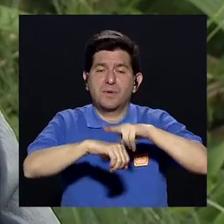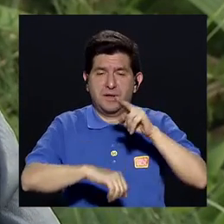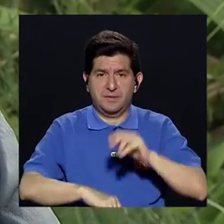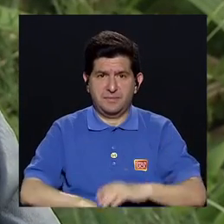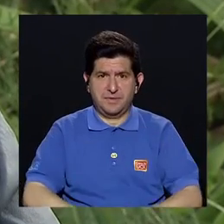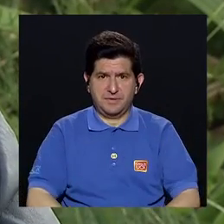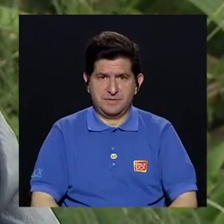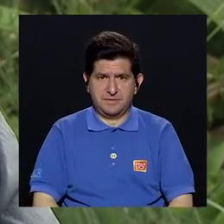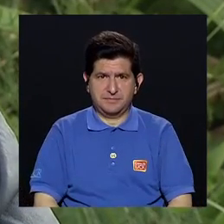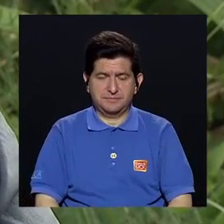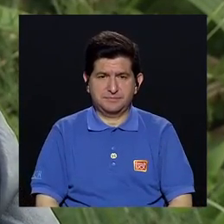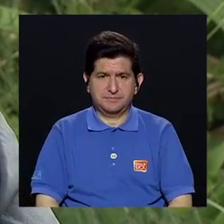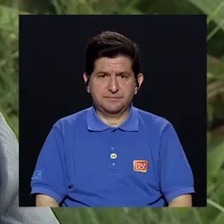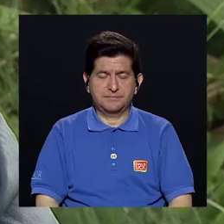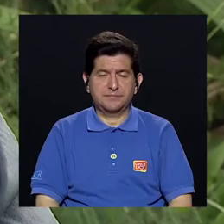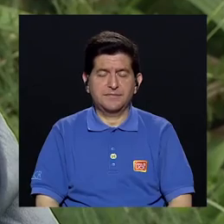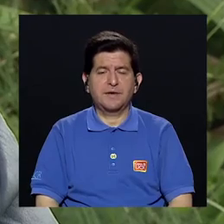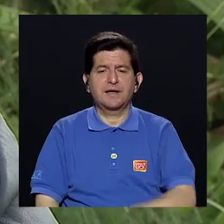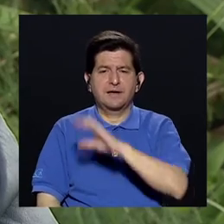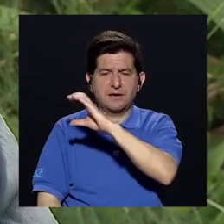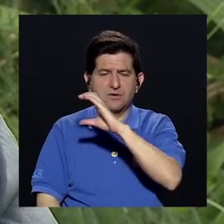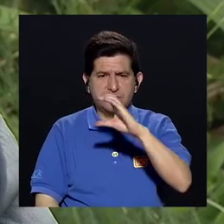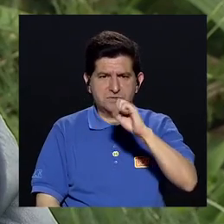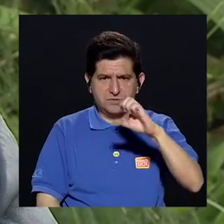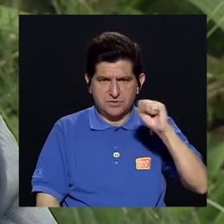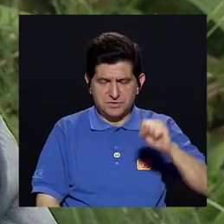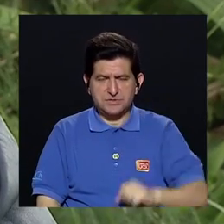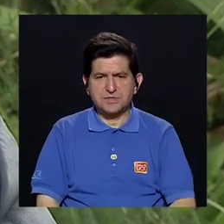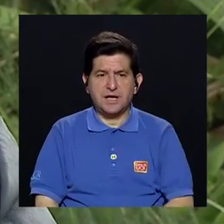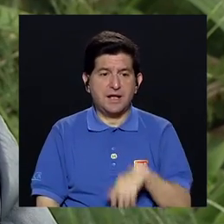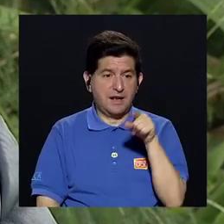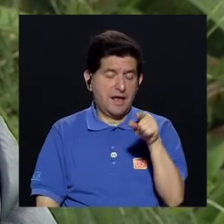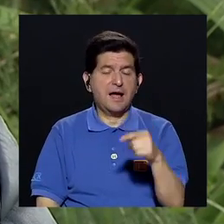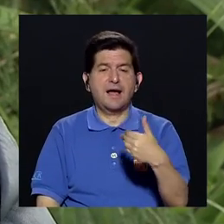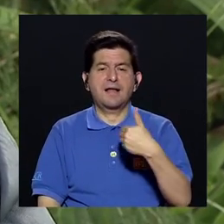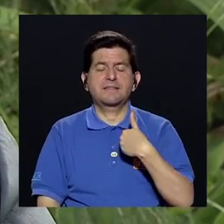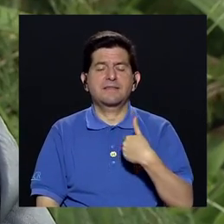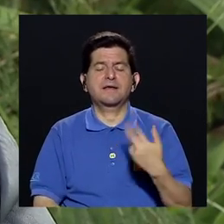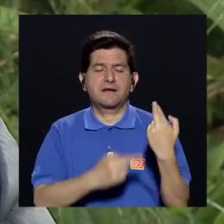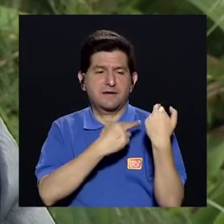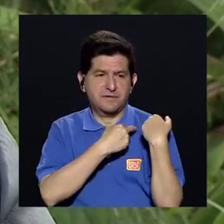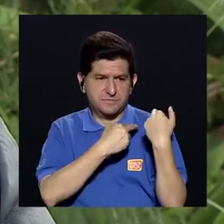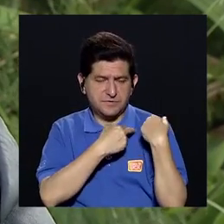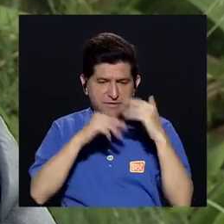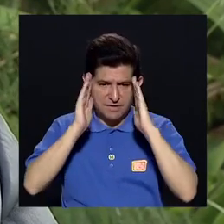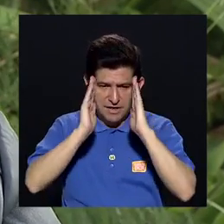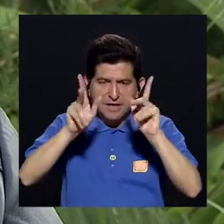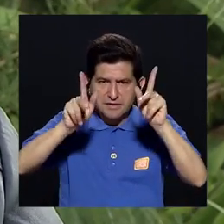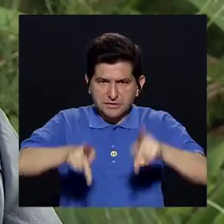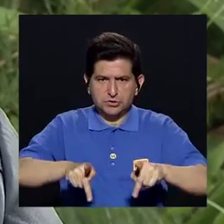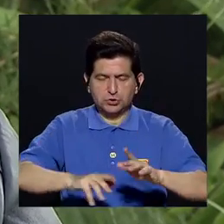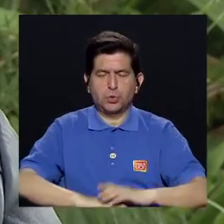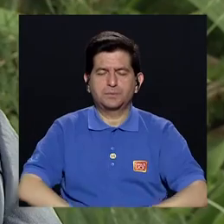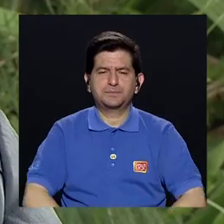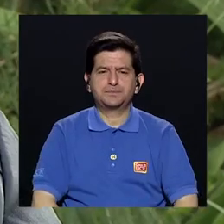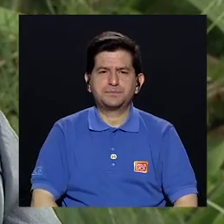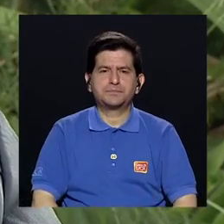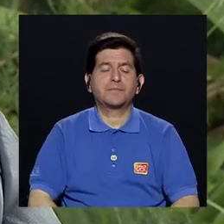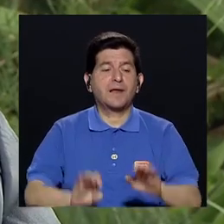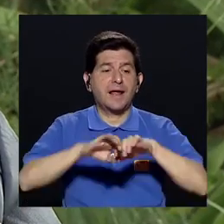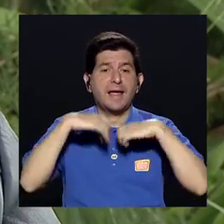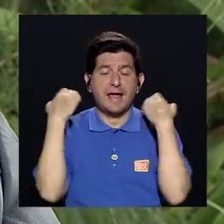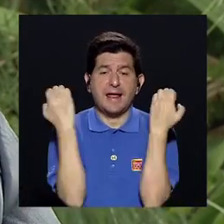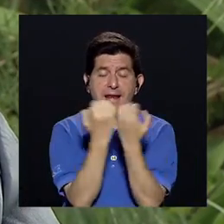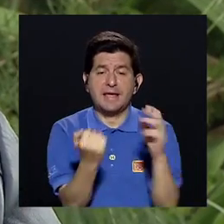Normalmente, como le decía La caja En un momento dado Se le pasaron Lo que es atención a las personas Entonces El